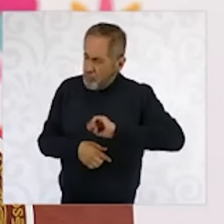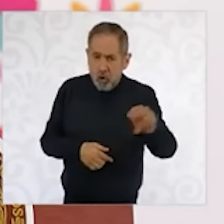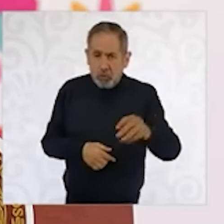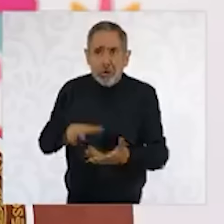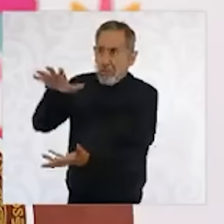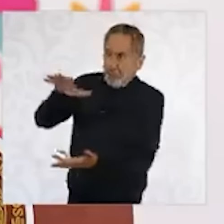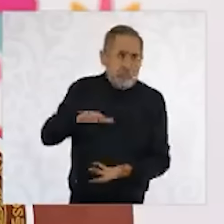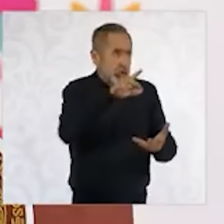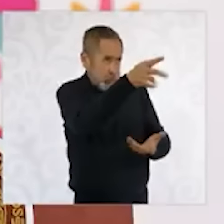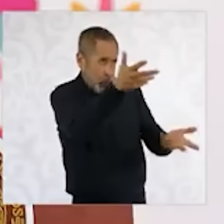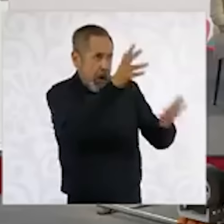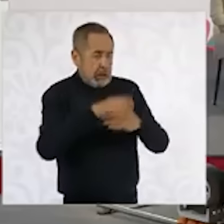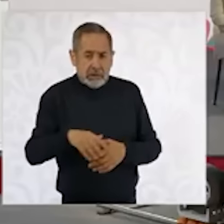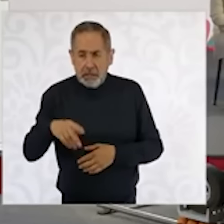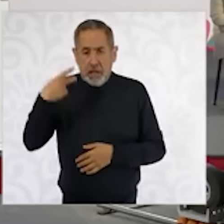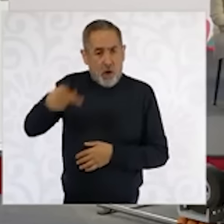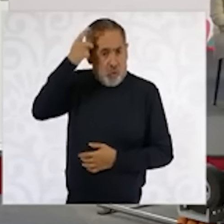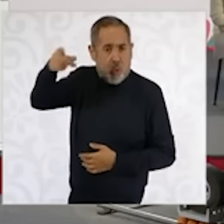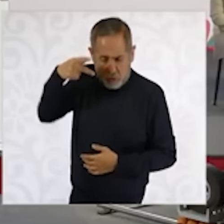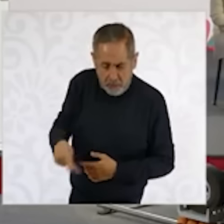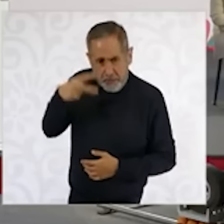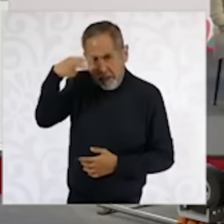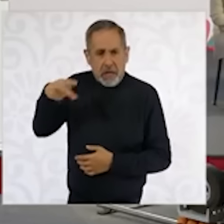indiscriminada del patrimonio de la patria.